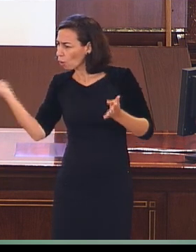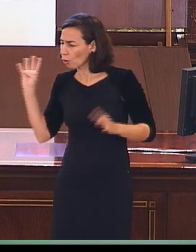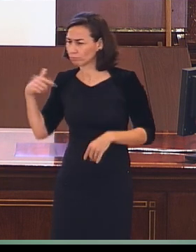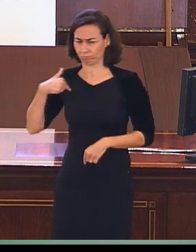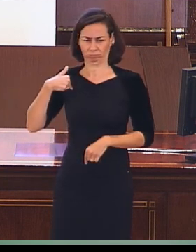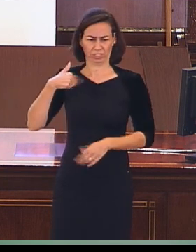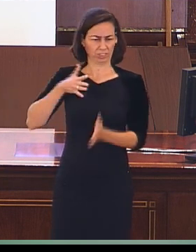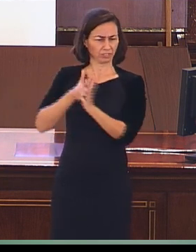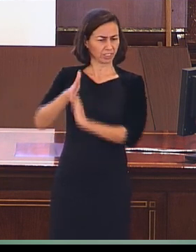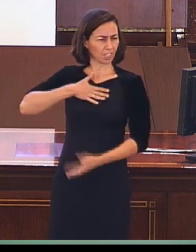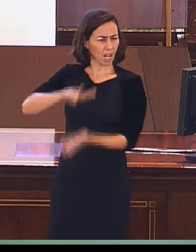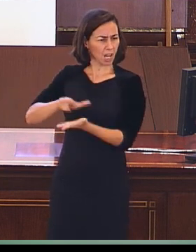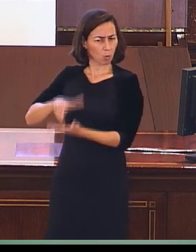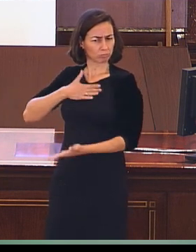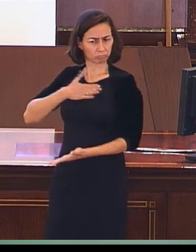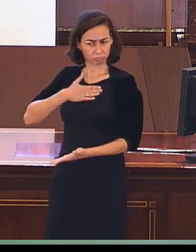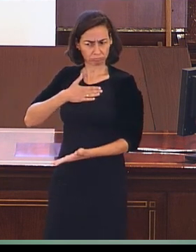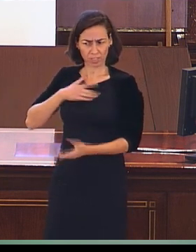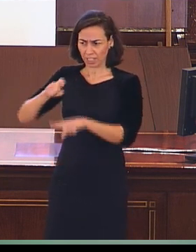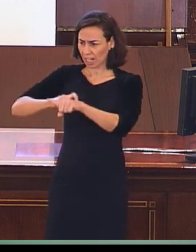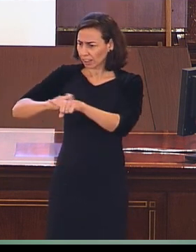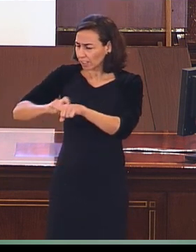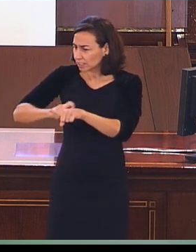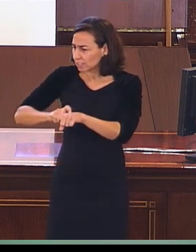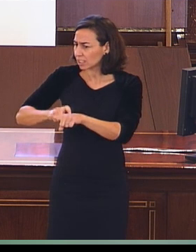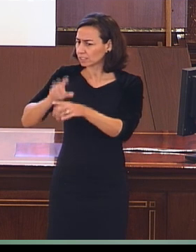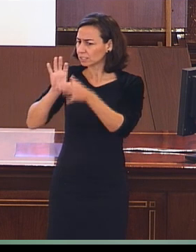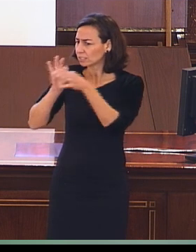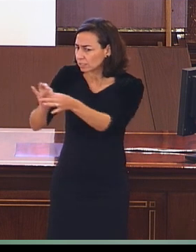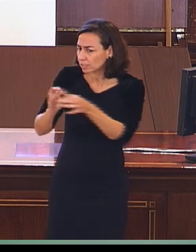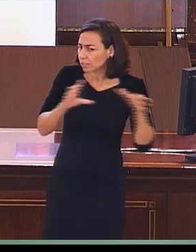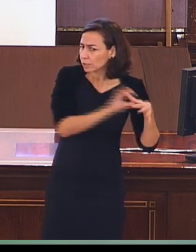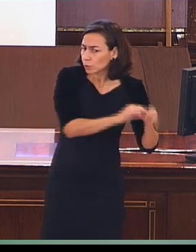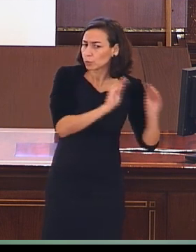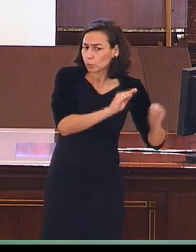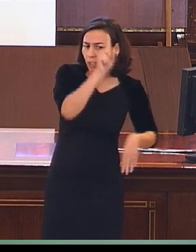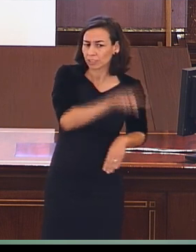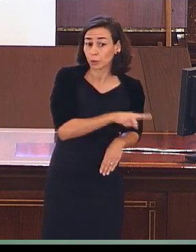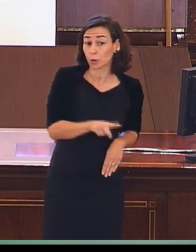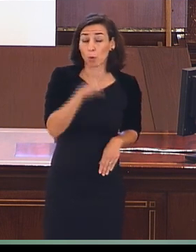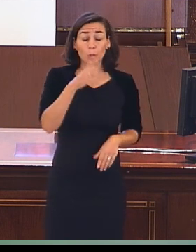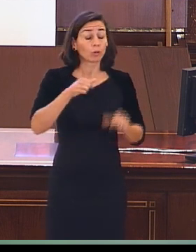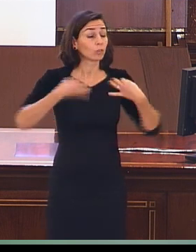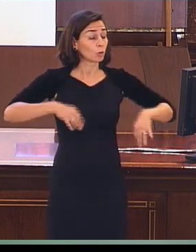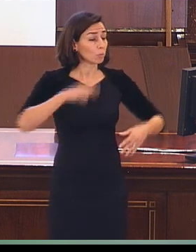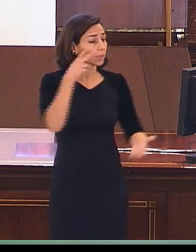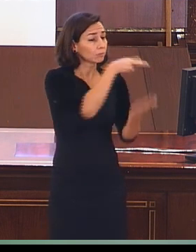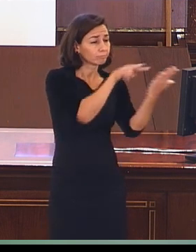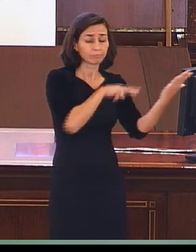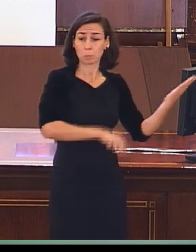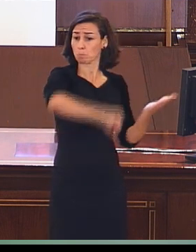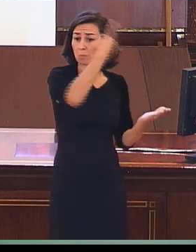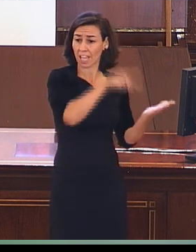que nuestras propias lenguas de signos tienen las características de la lengua de signos americana porque es lo que leemos. Y no porque